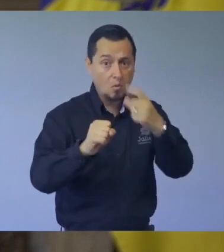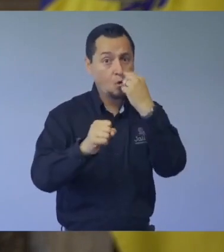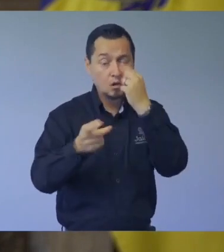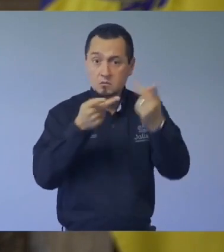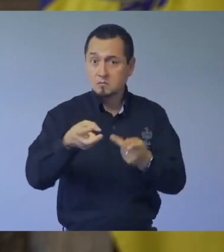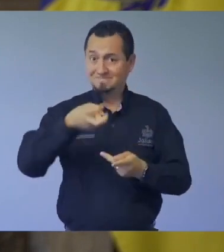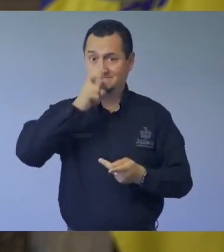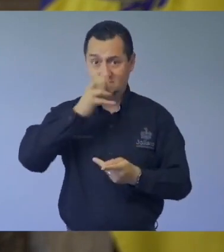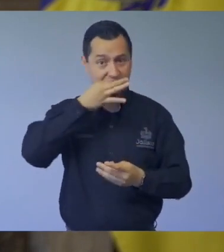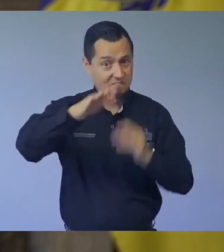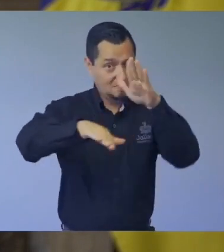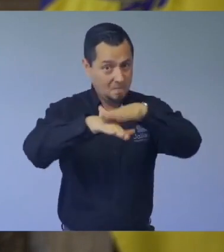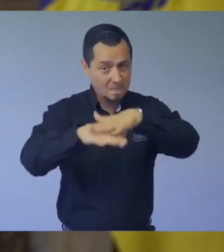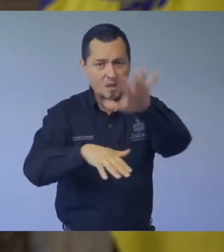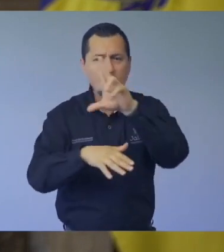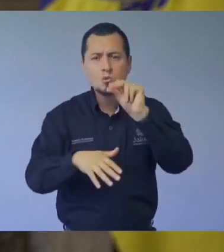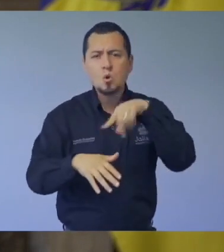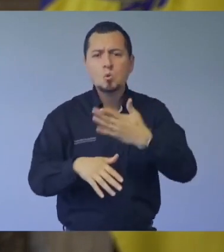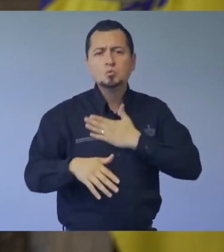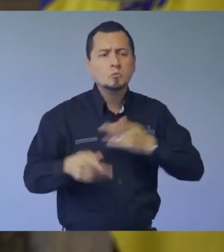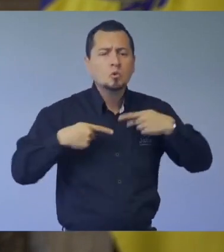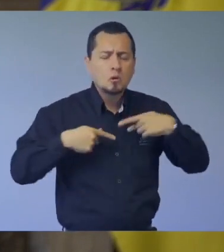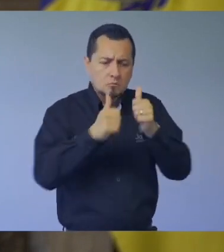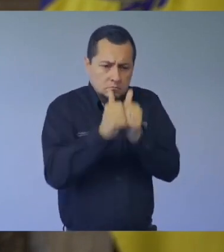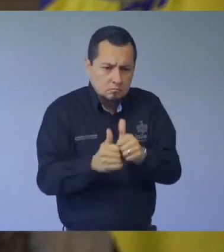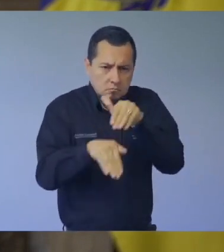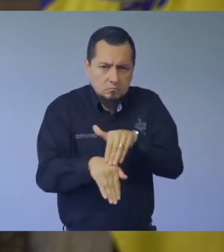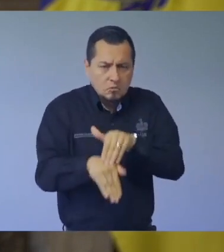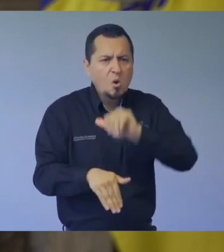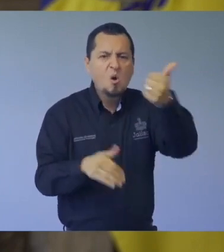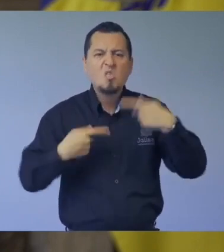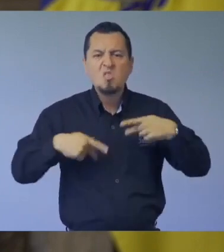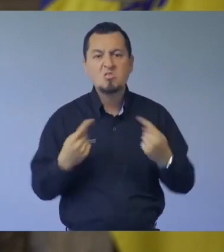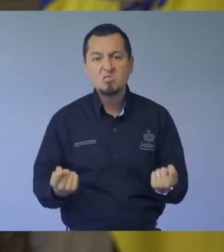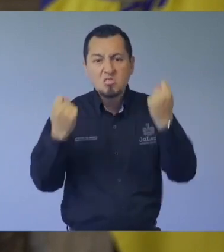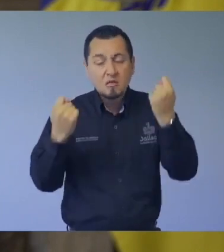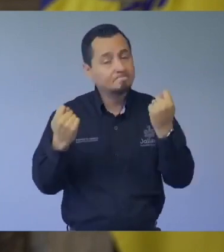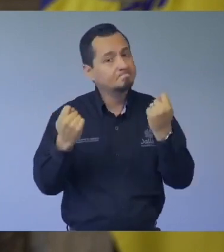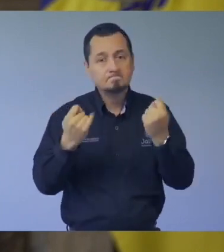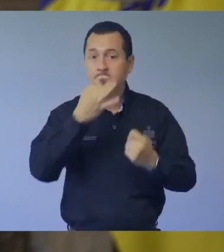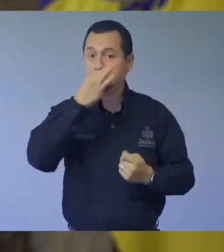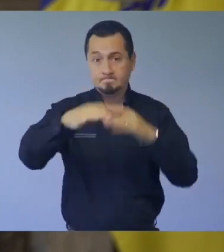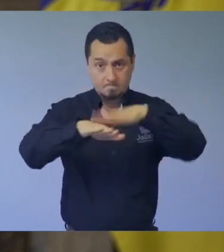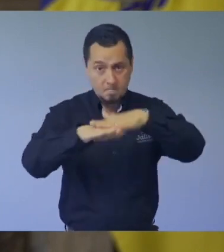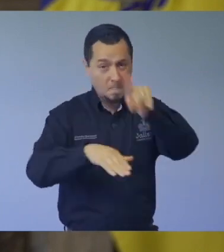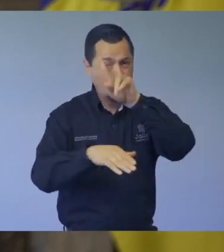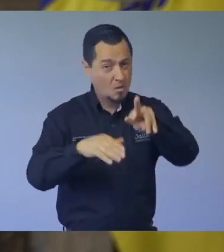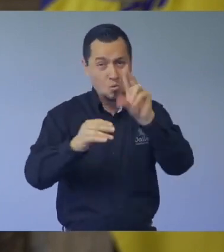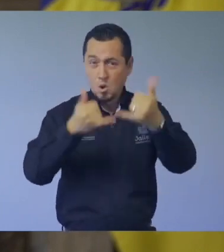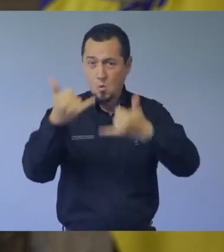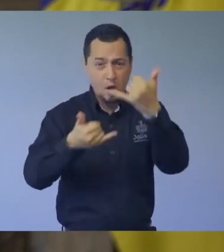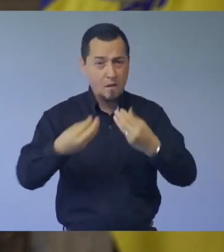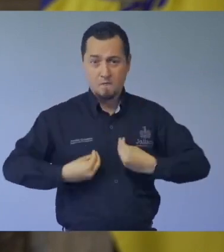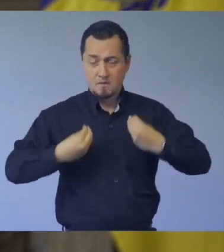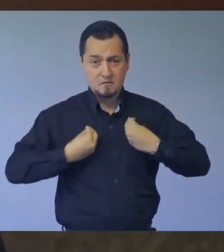tendrá la encomienda de hacerlas cumplir. No es justo que los que sí están acatando estas medidas paguen por quienes no lo hacen. Insisto, está en juego